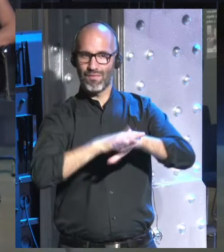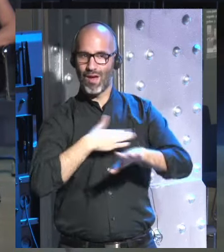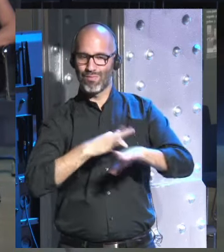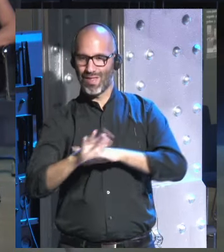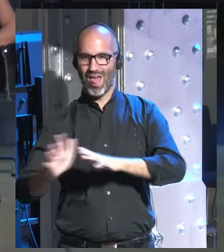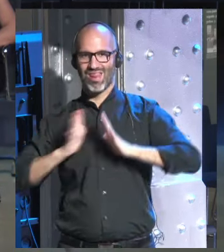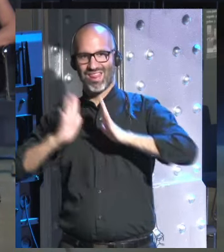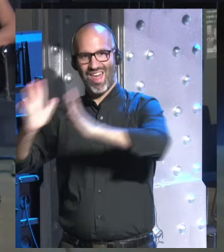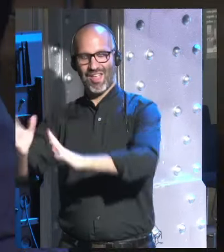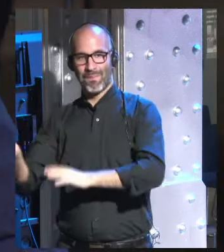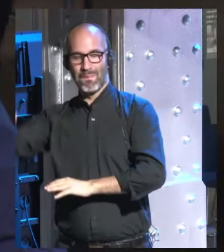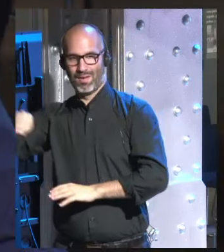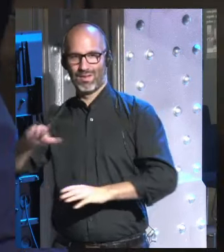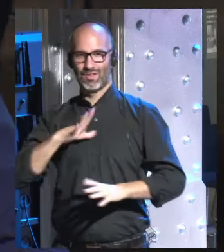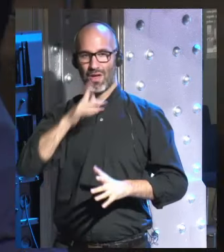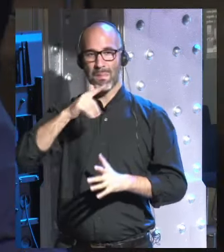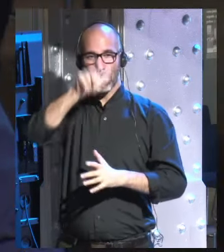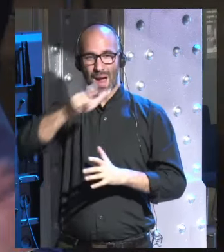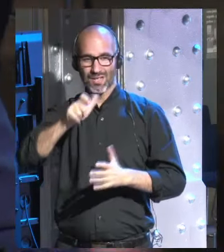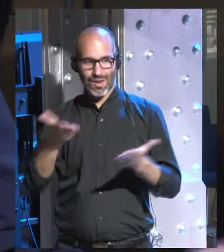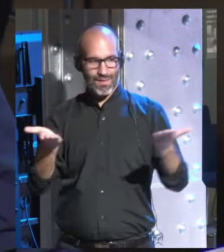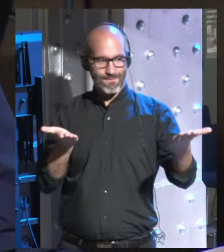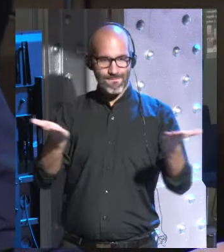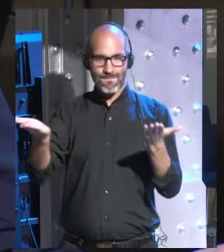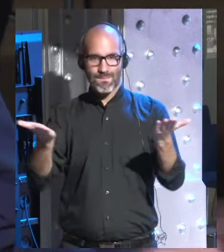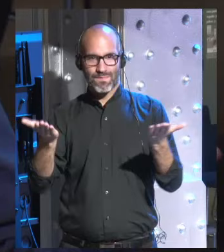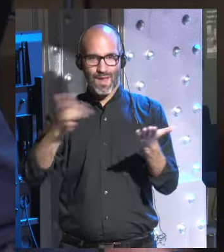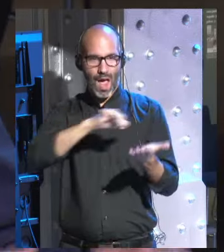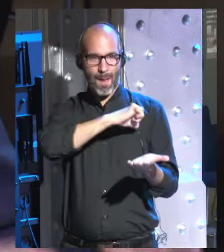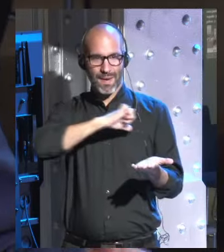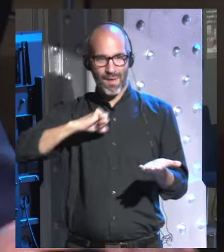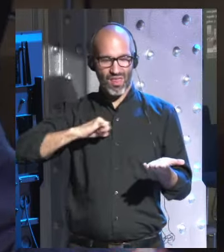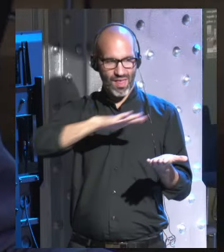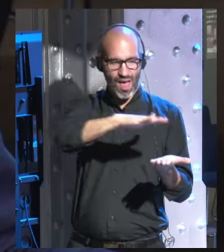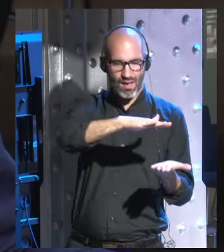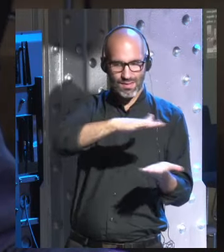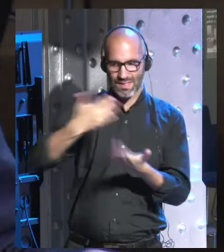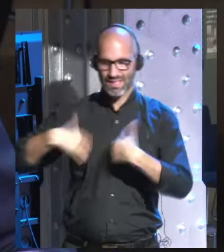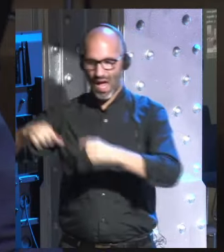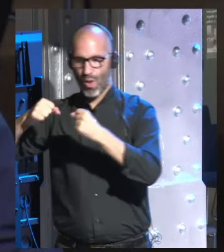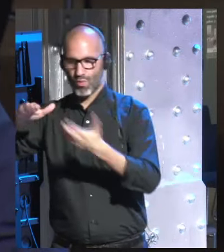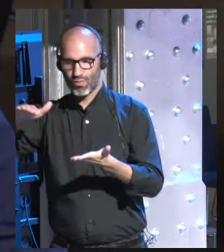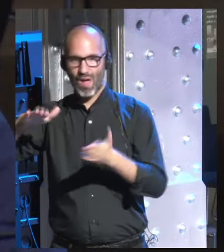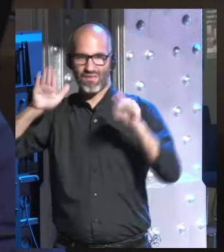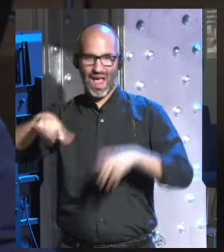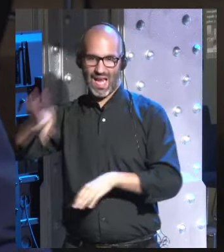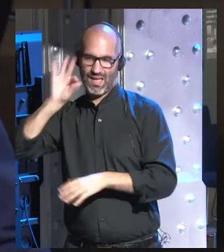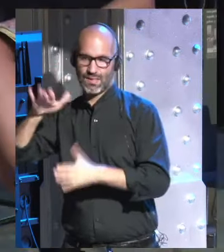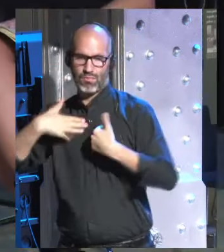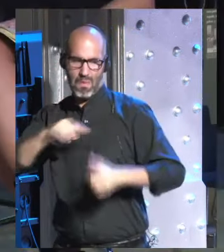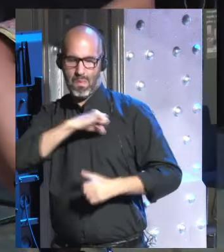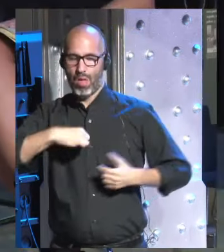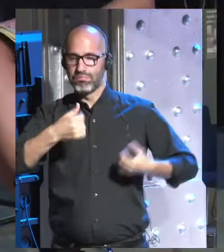parte de la gente cuando le dan esta opción entre privacidad y salud ellos elegirán la salud